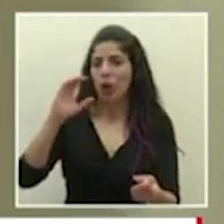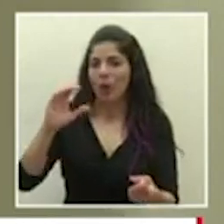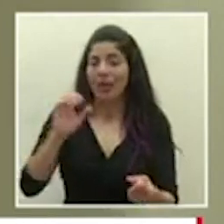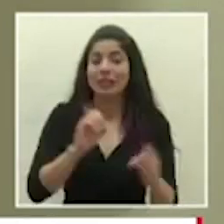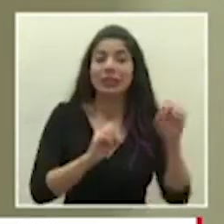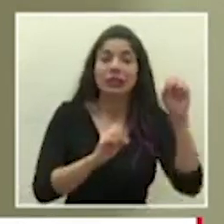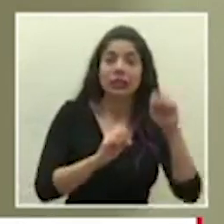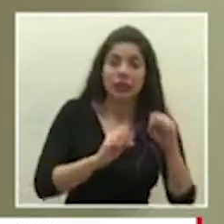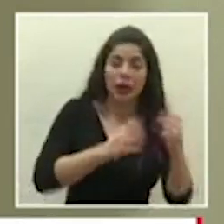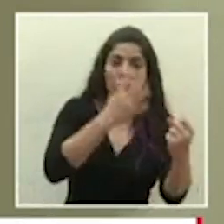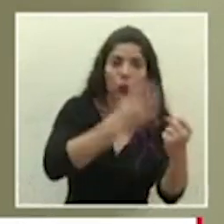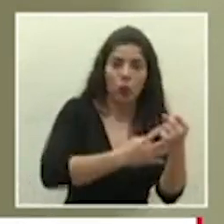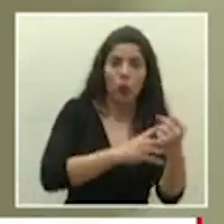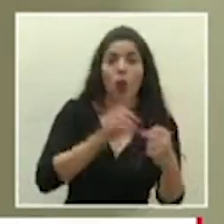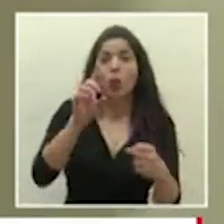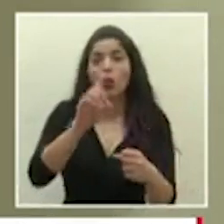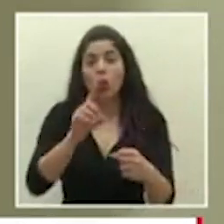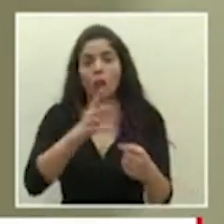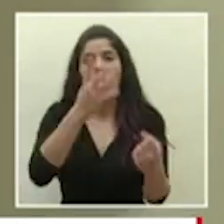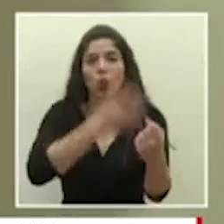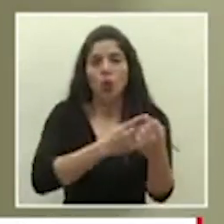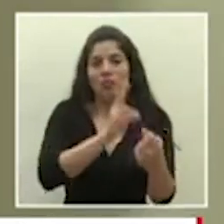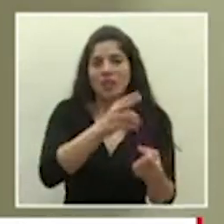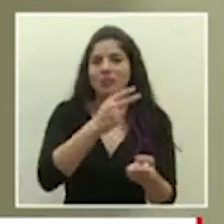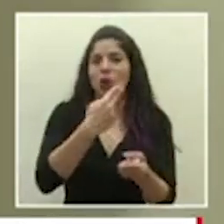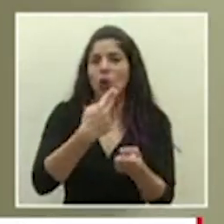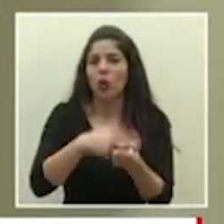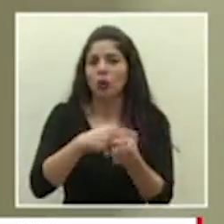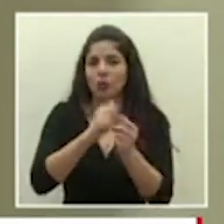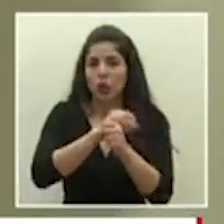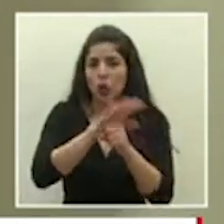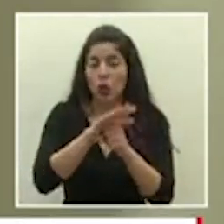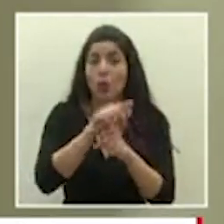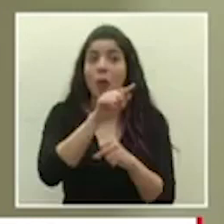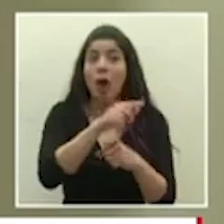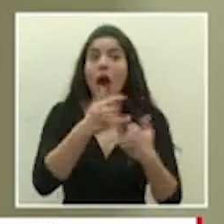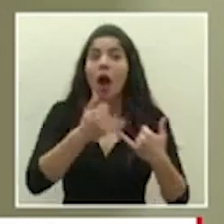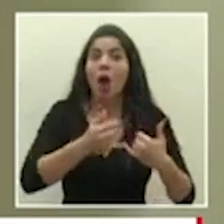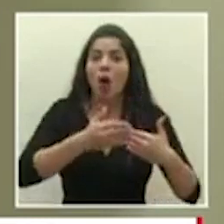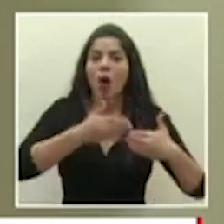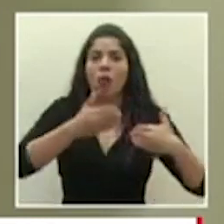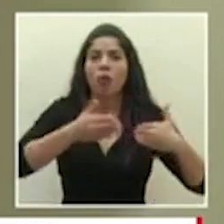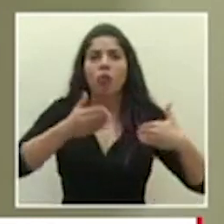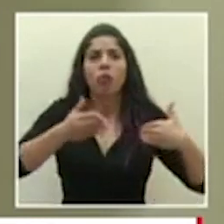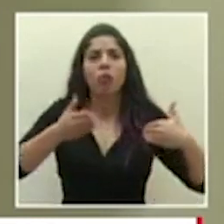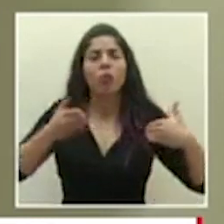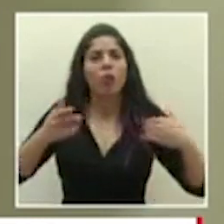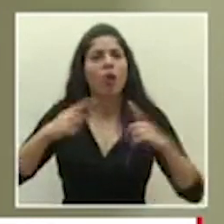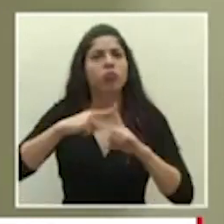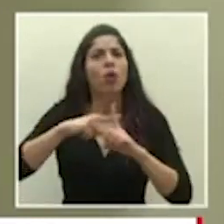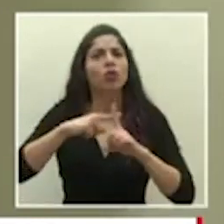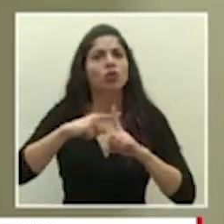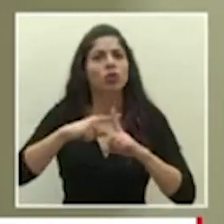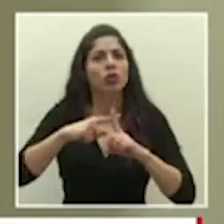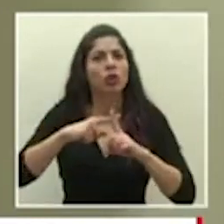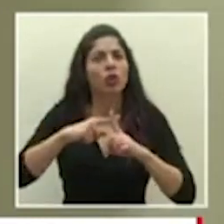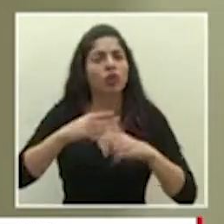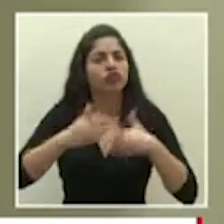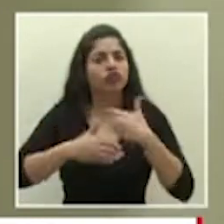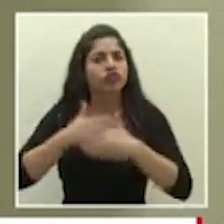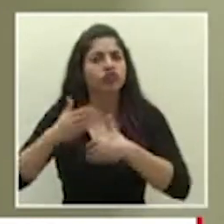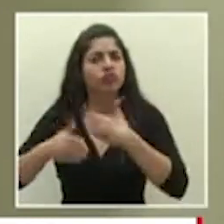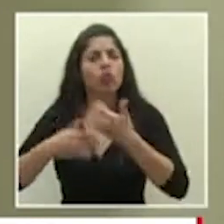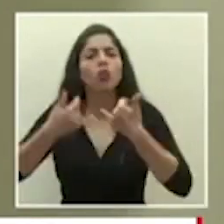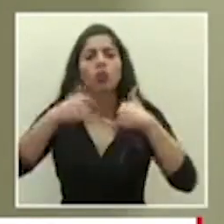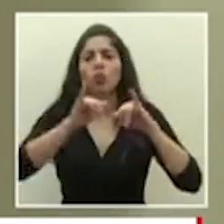otra dosis el domingo en CEACO y ella ha evolucionado de una forma muy positiva sigue